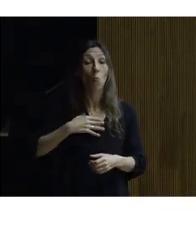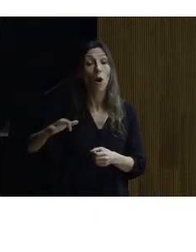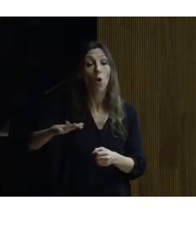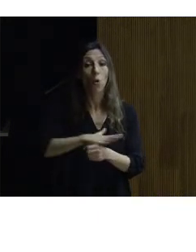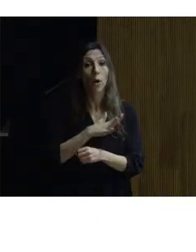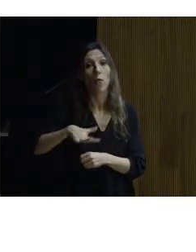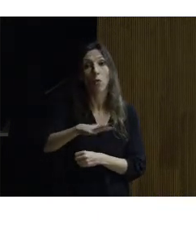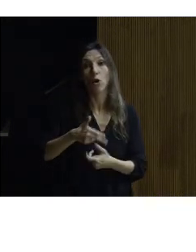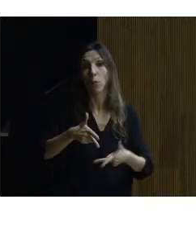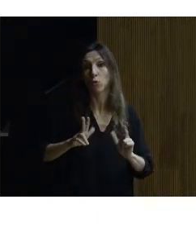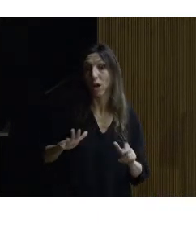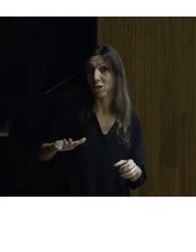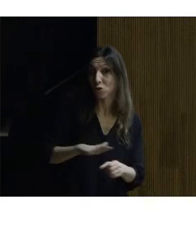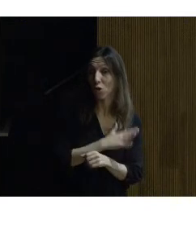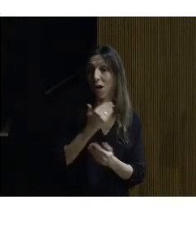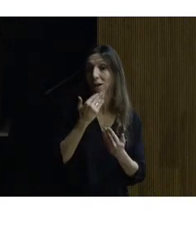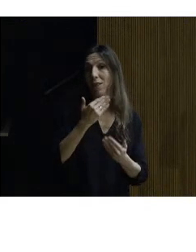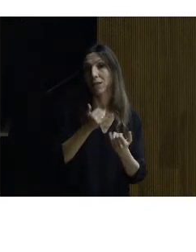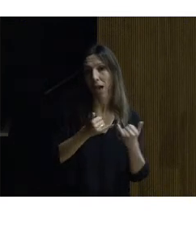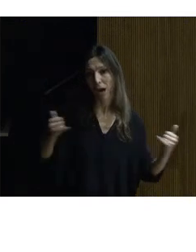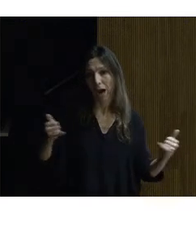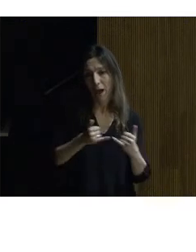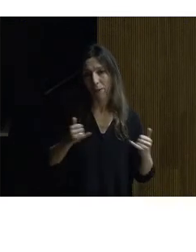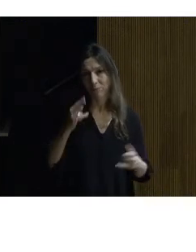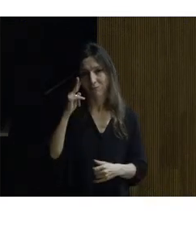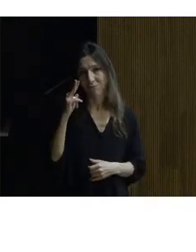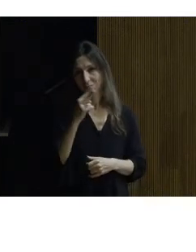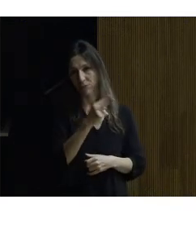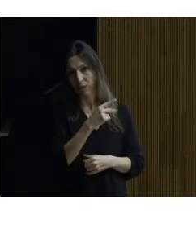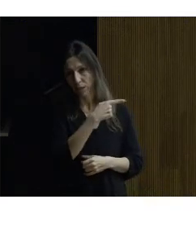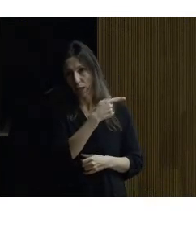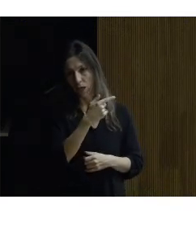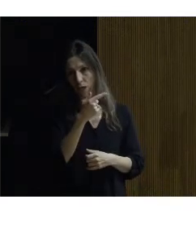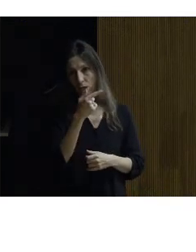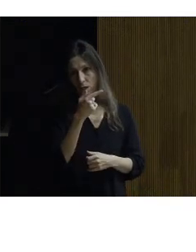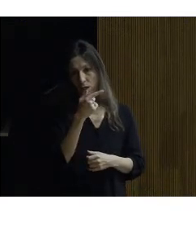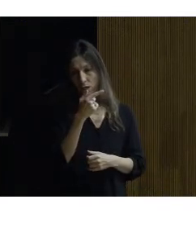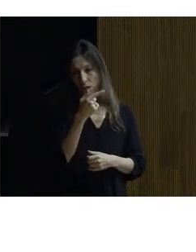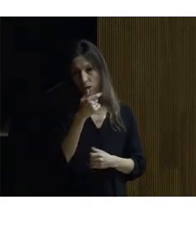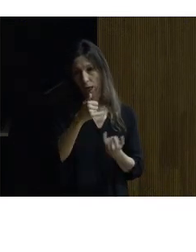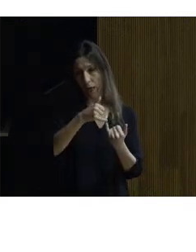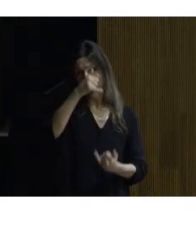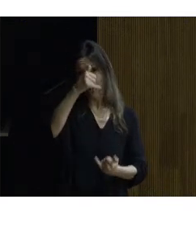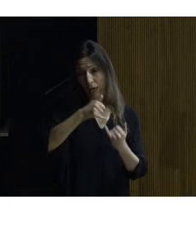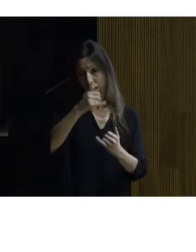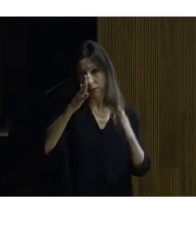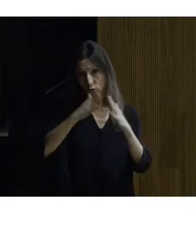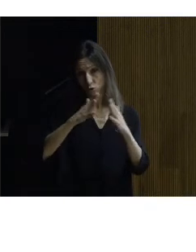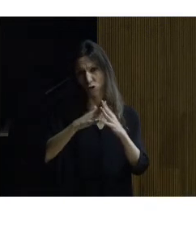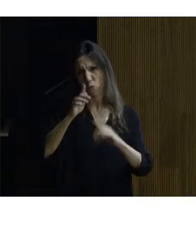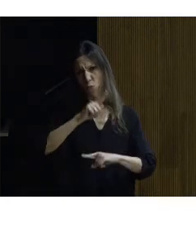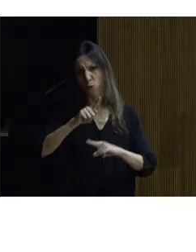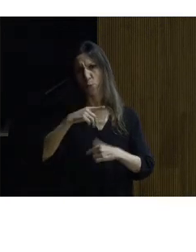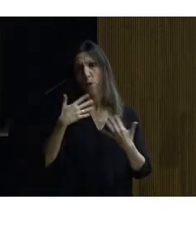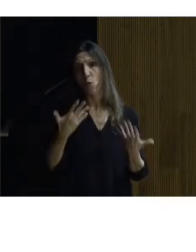con un cableado esos cables que se van viendo en el eje de esta estructura ¿cuál era el problema? que tenemos